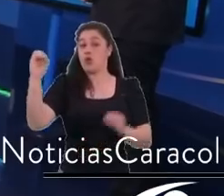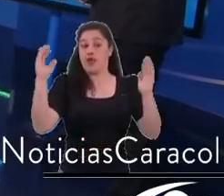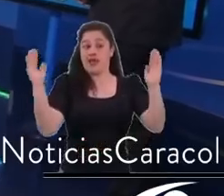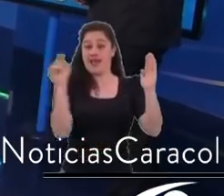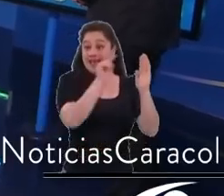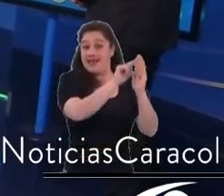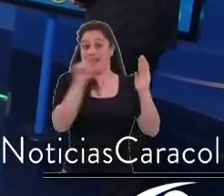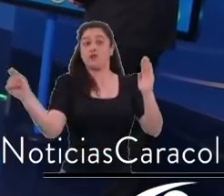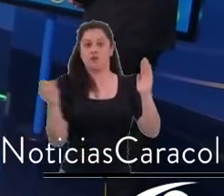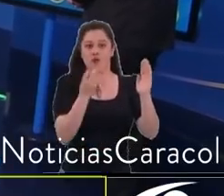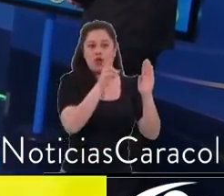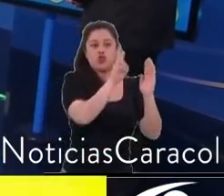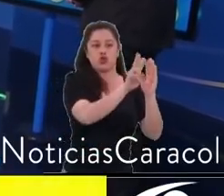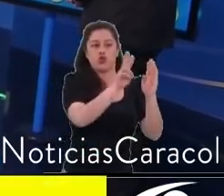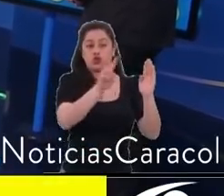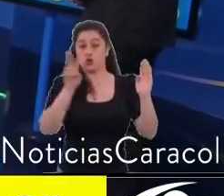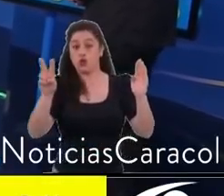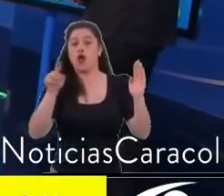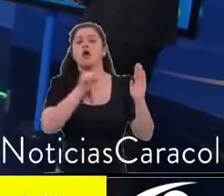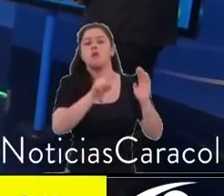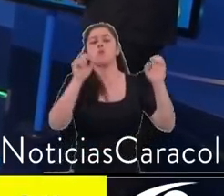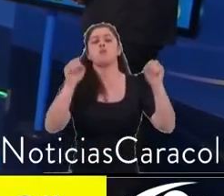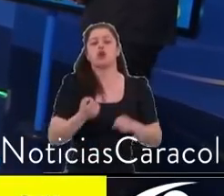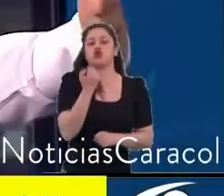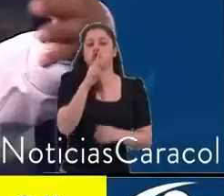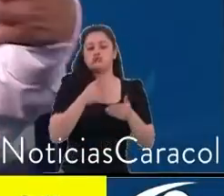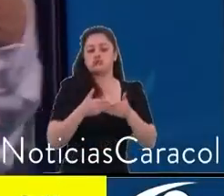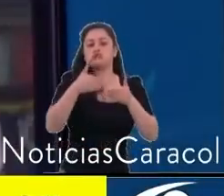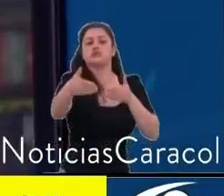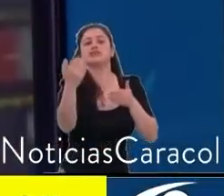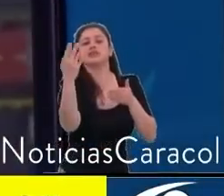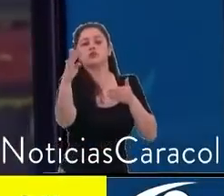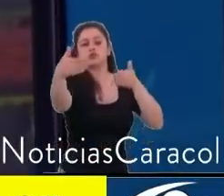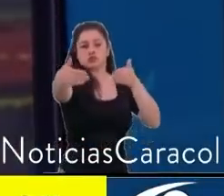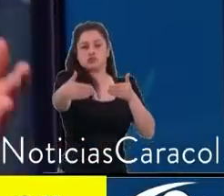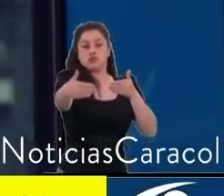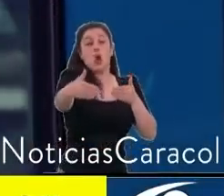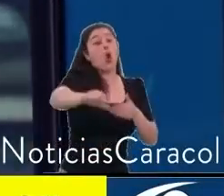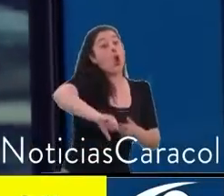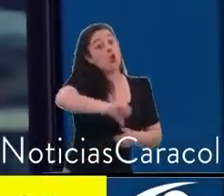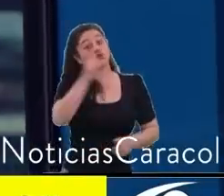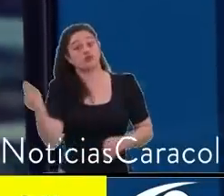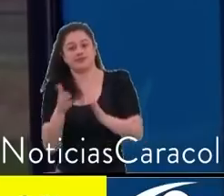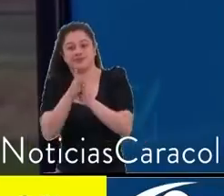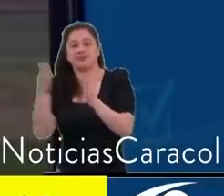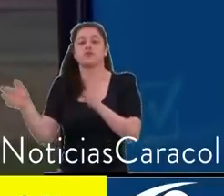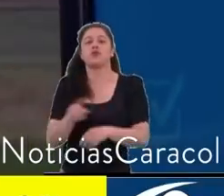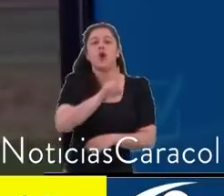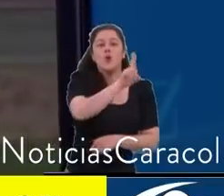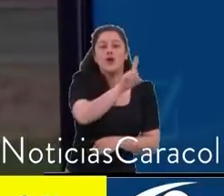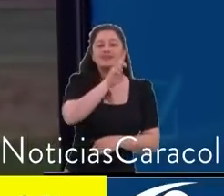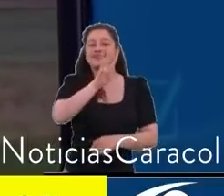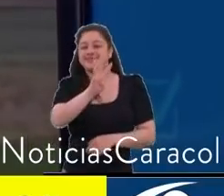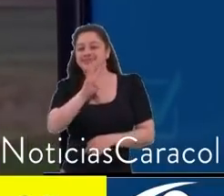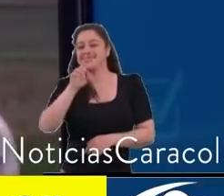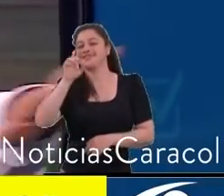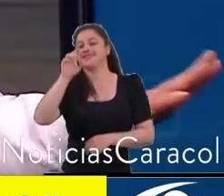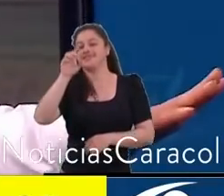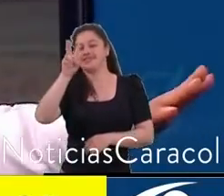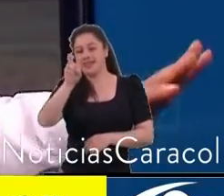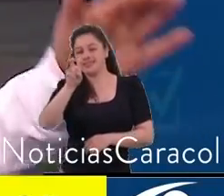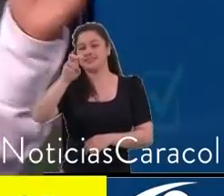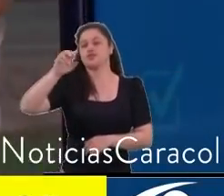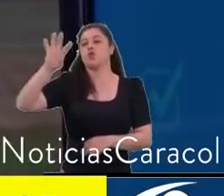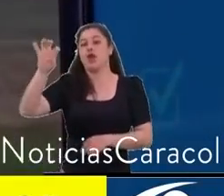4 de la tarde y 8 de la noche. ¿Para qué? Para no armar un trancón de 5 horas tratando todos de entrar al mismo tiempo. Porque como somos